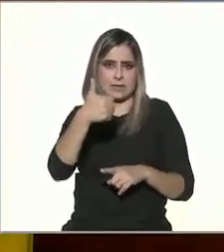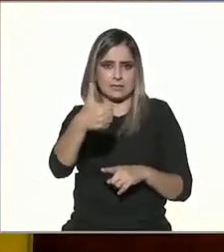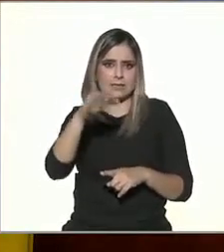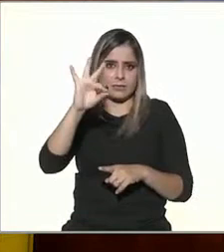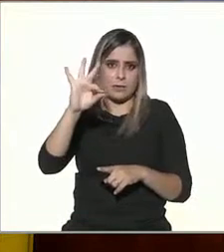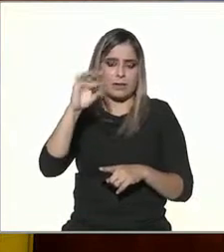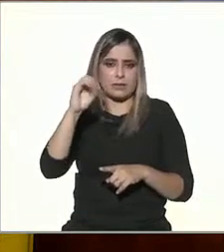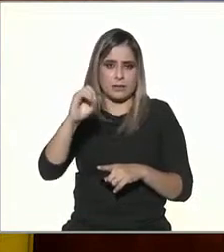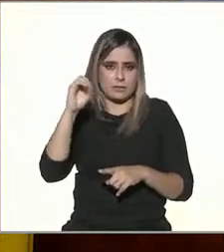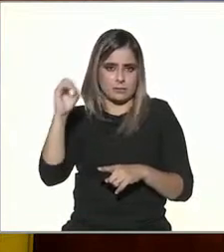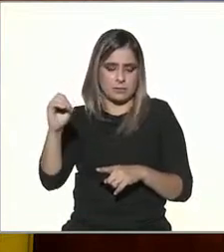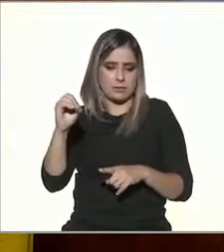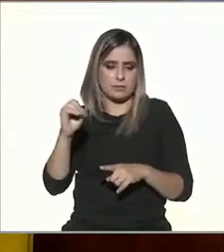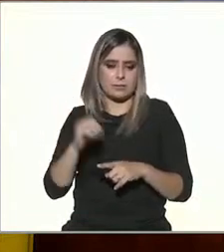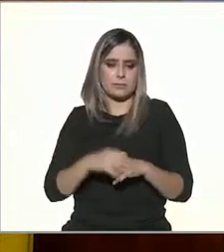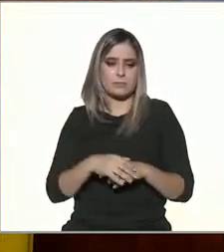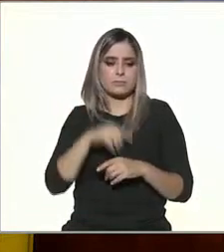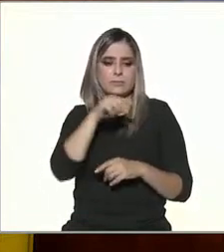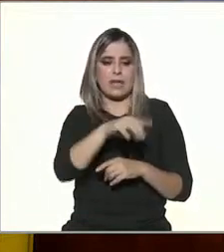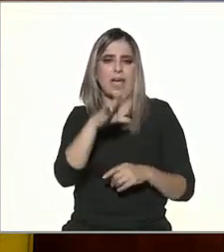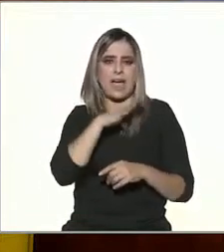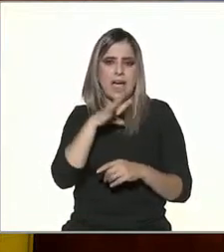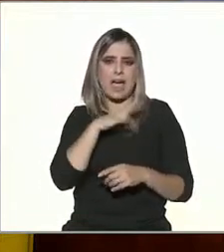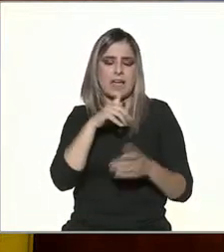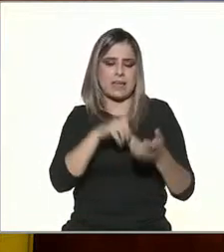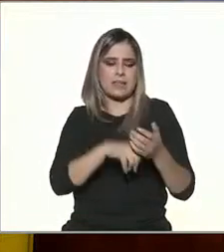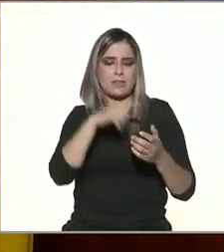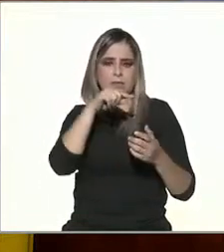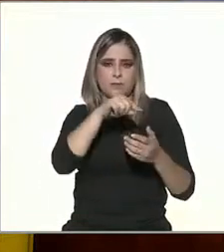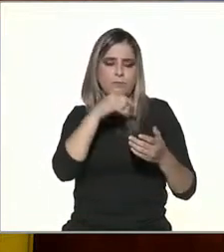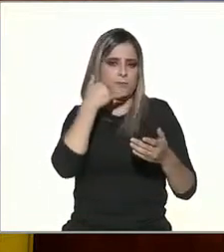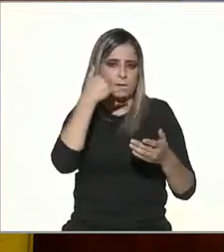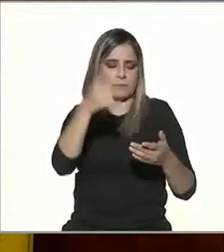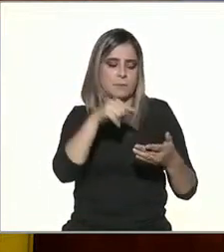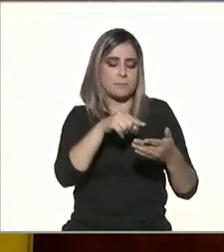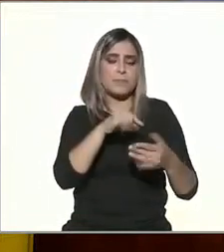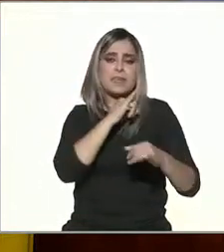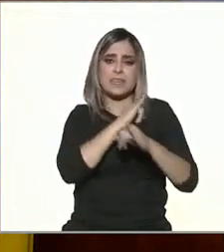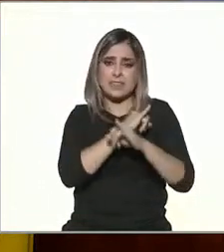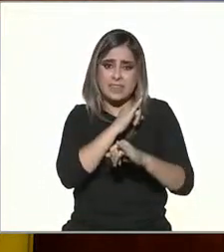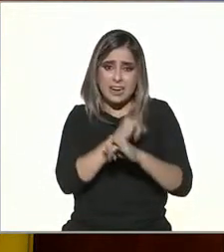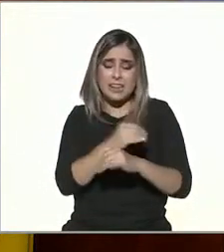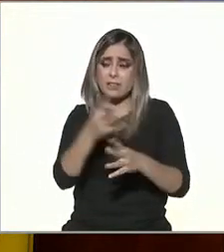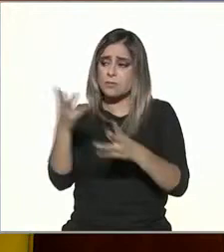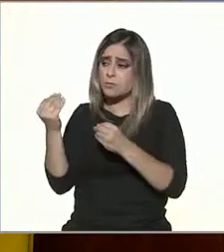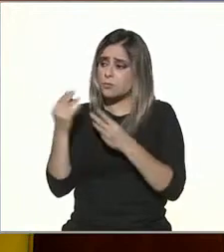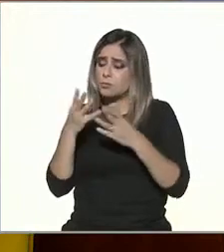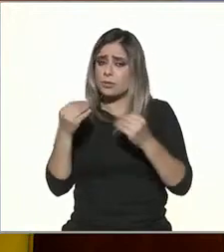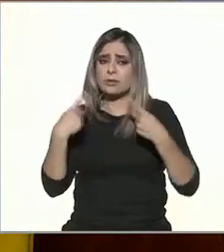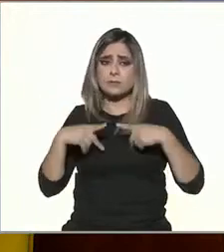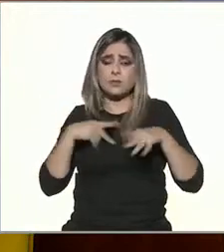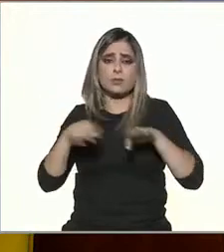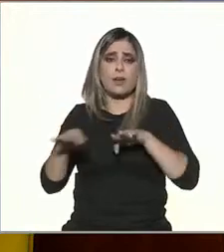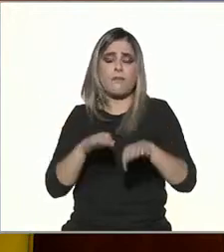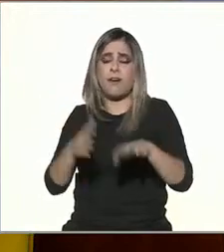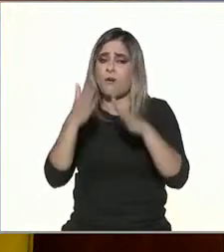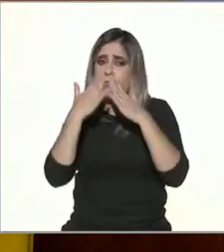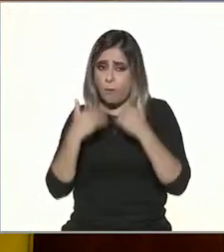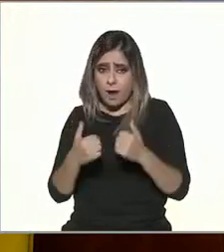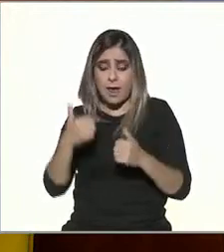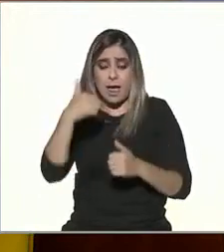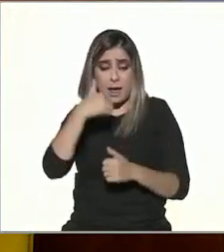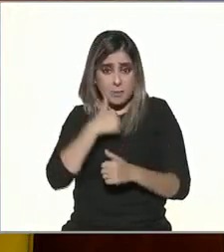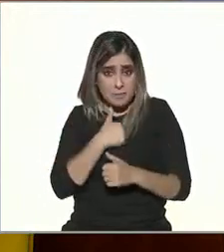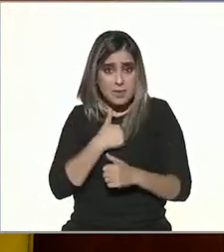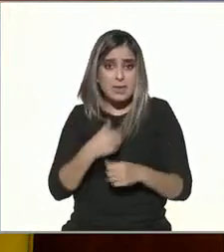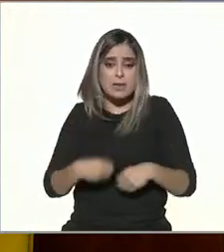40 00. Unos comentarios, María nos dice, el internet ha dejado a miles de personas sin trabajo, a mí me ha dejado